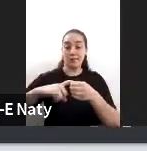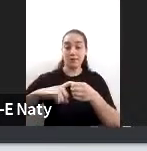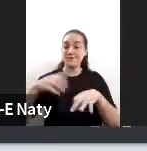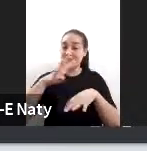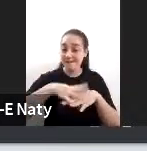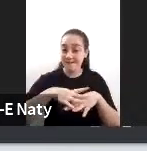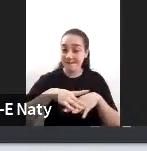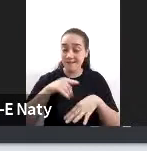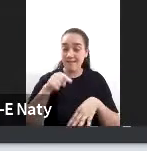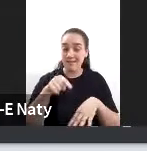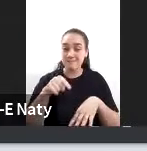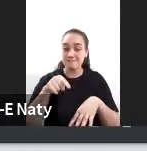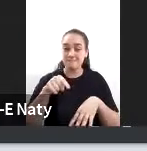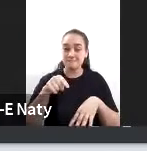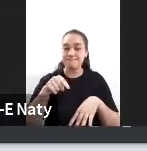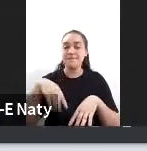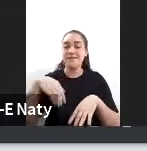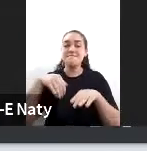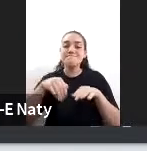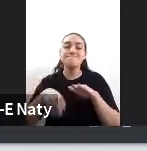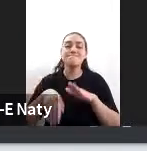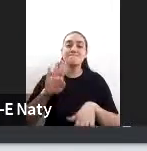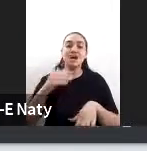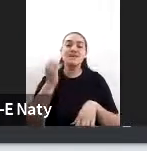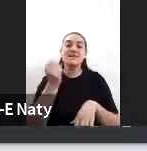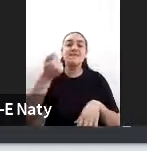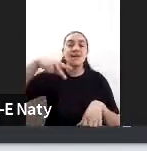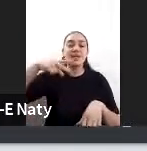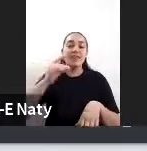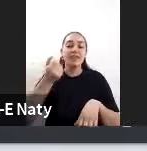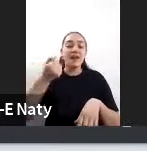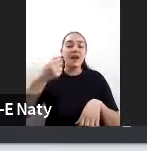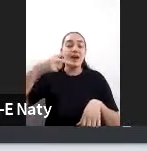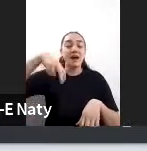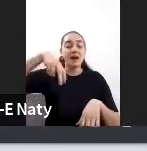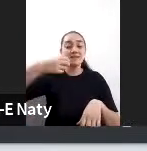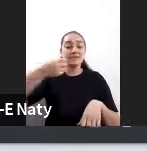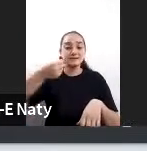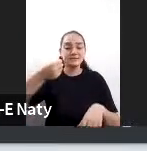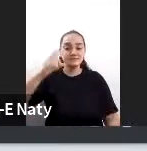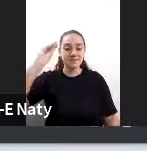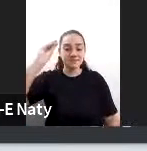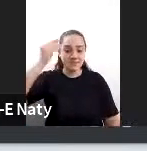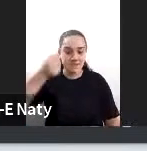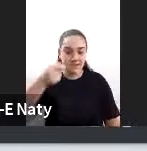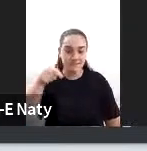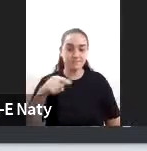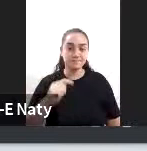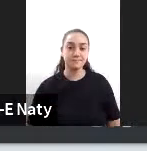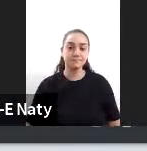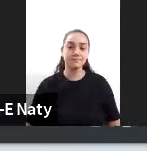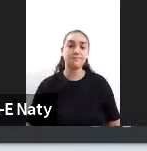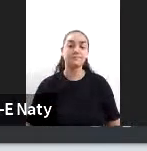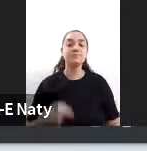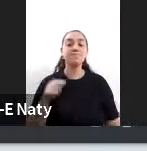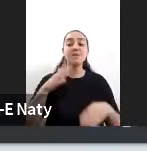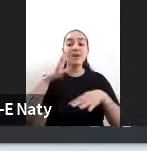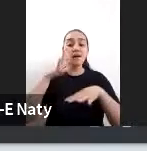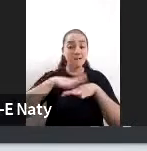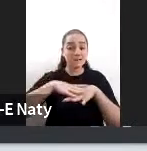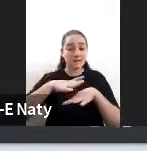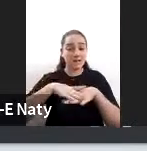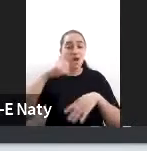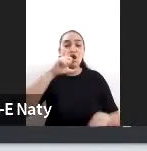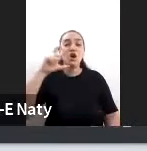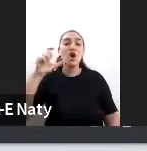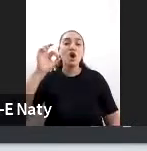capacidad de ancho de banda y para eso se está transformando el core de la red la tecnología del core y